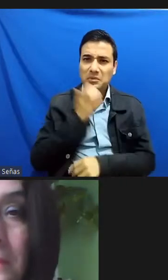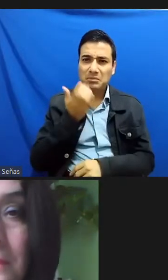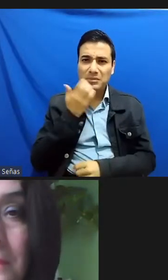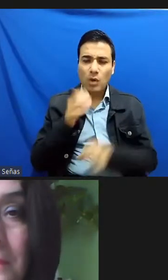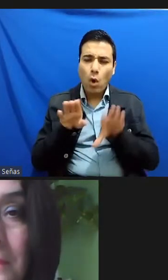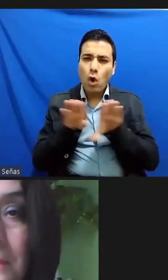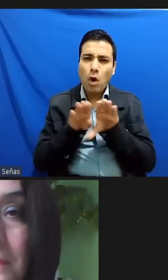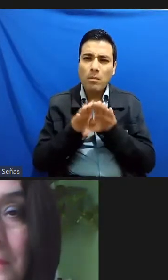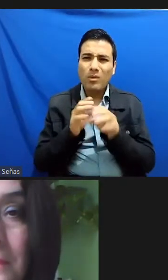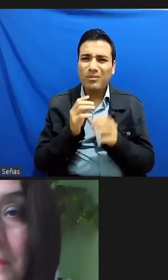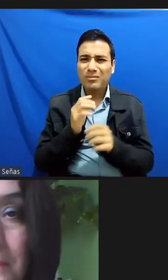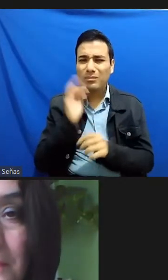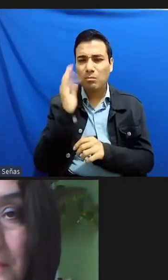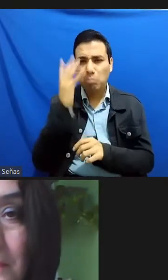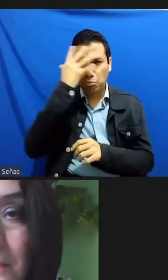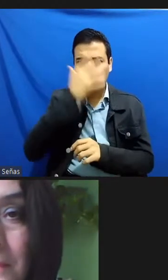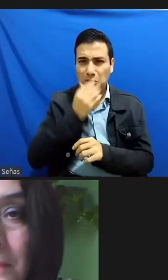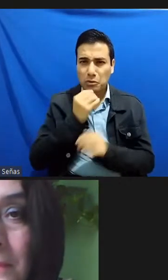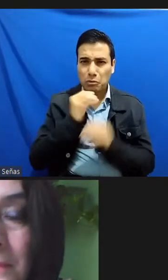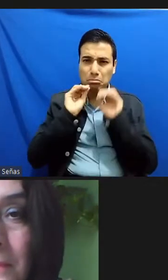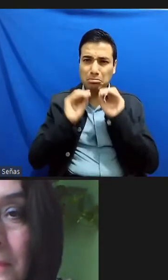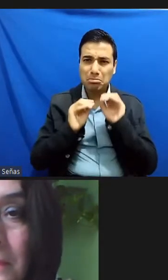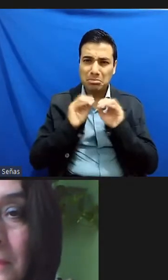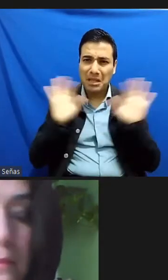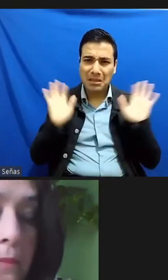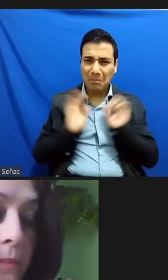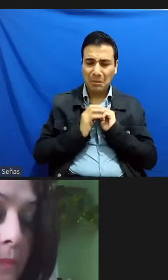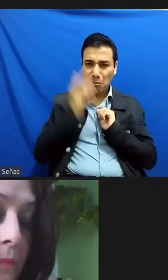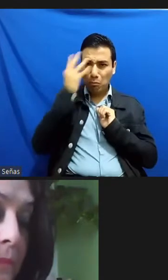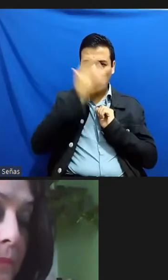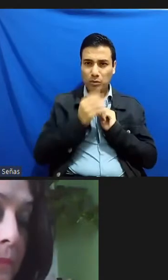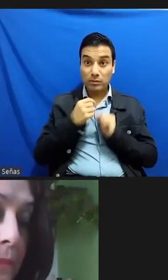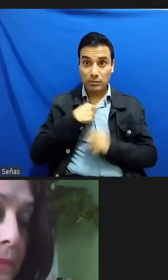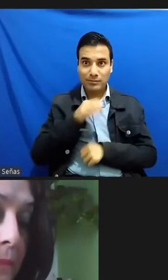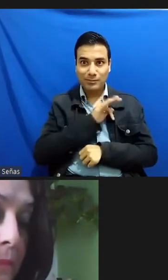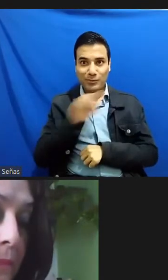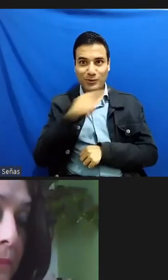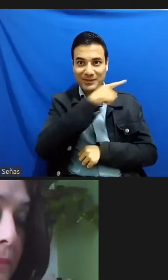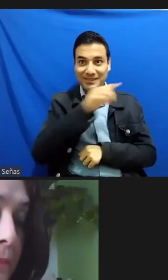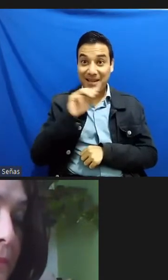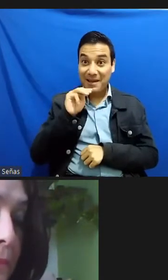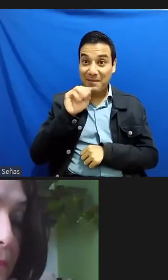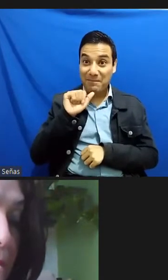logré cosas que nadie logra asustar a Marilyn Manson es algo fácil